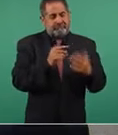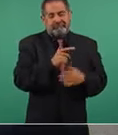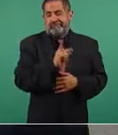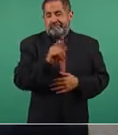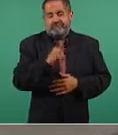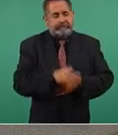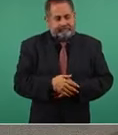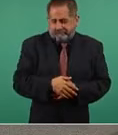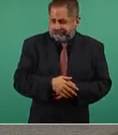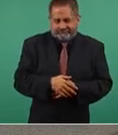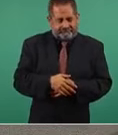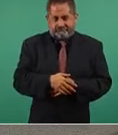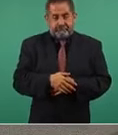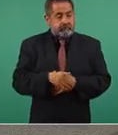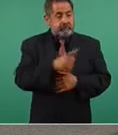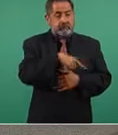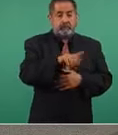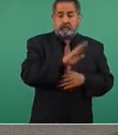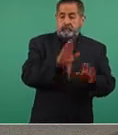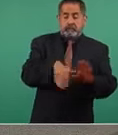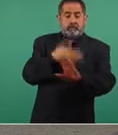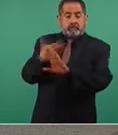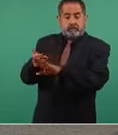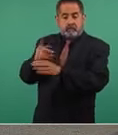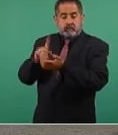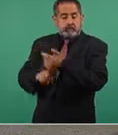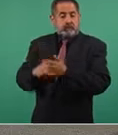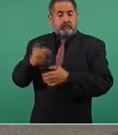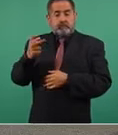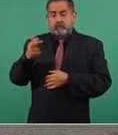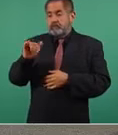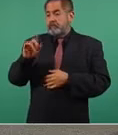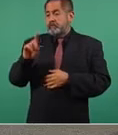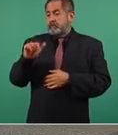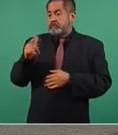se le lanzaron a Hidalgo fuertísimo,